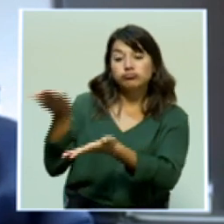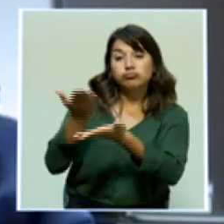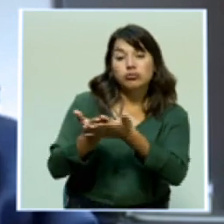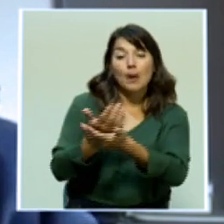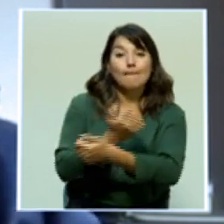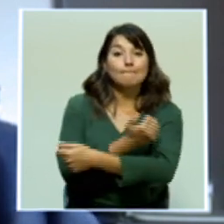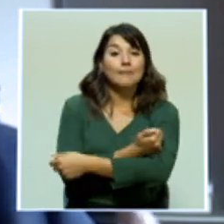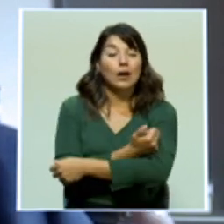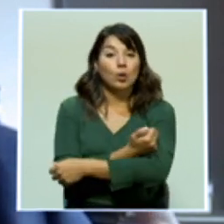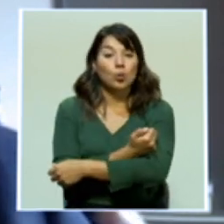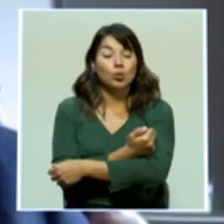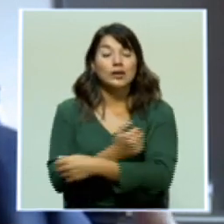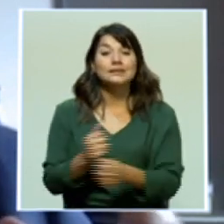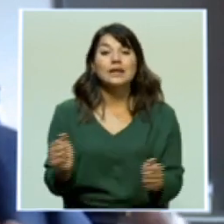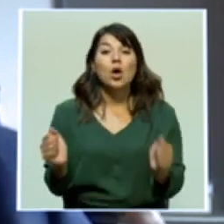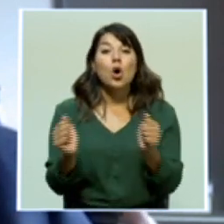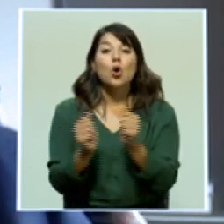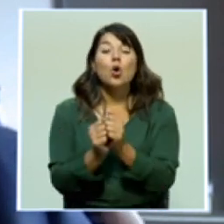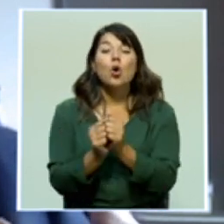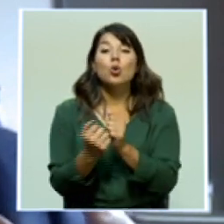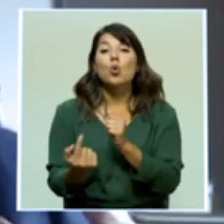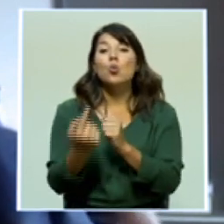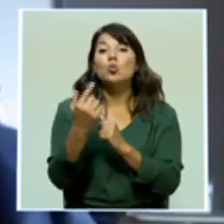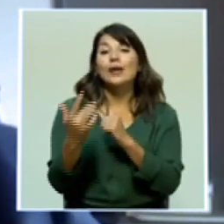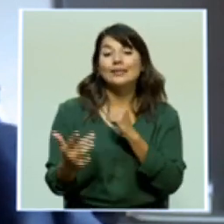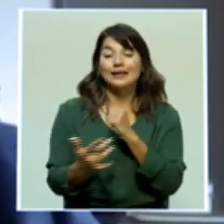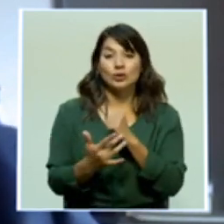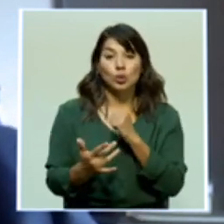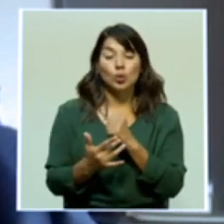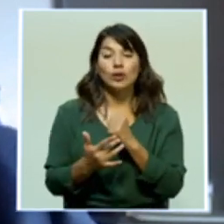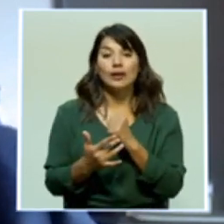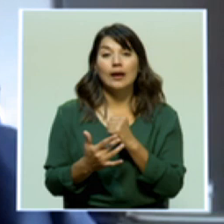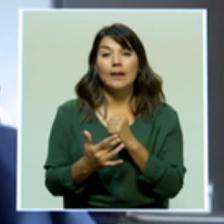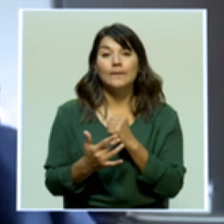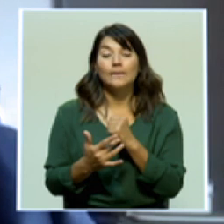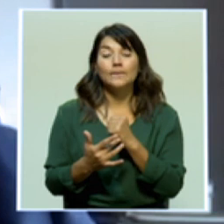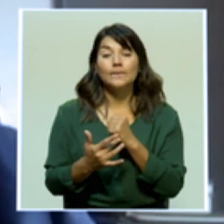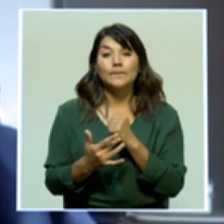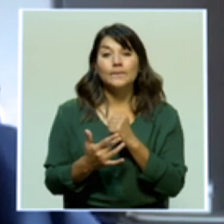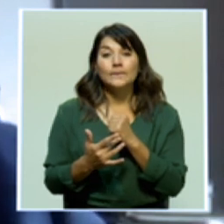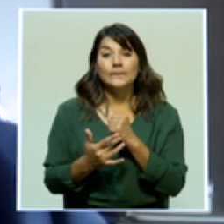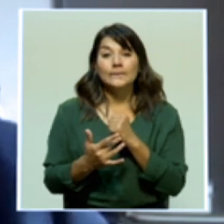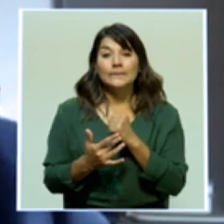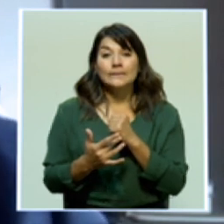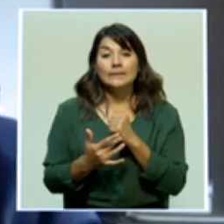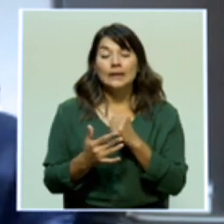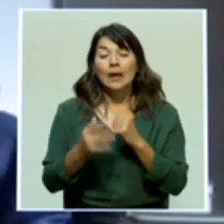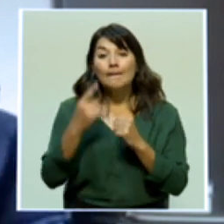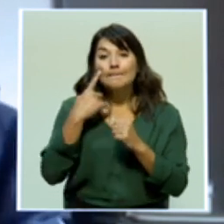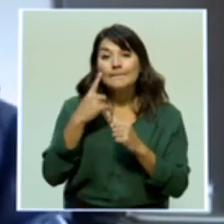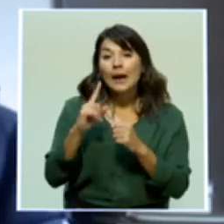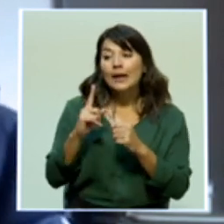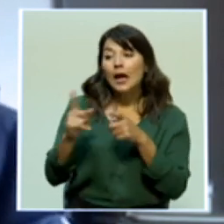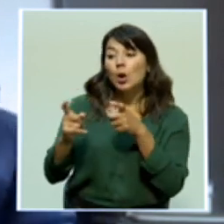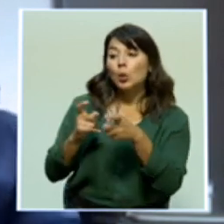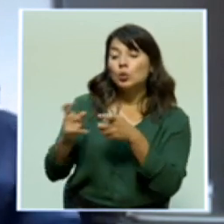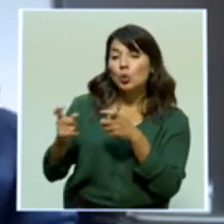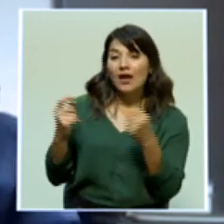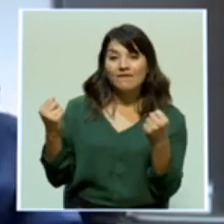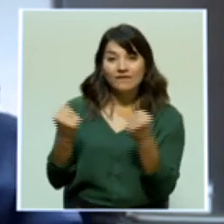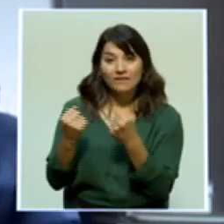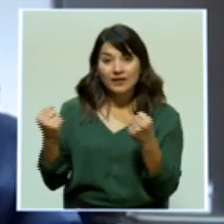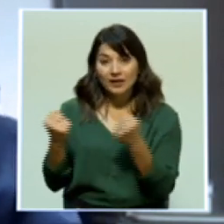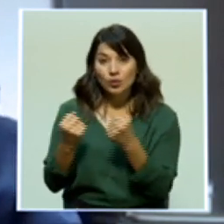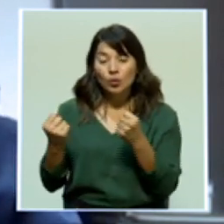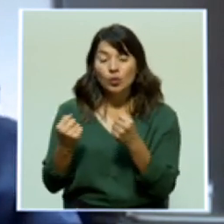medio de una tecnología de, digamos, de mantención de frío que